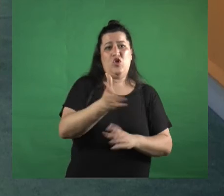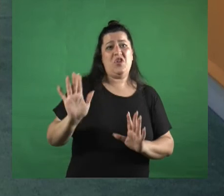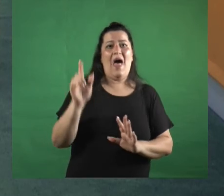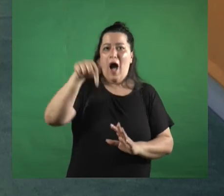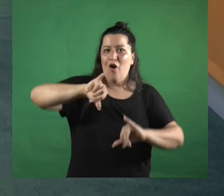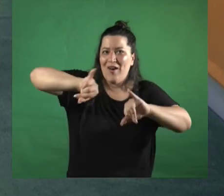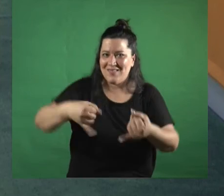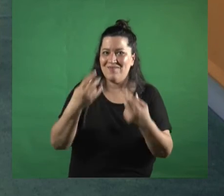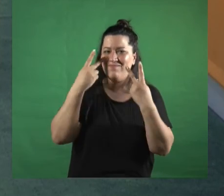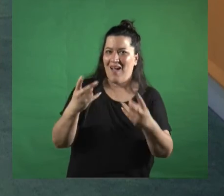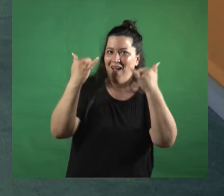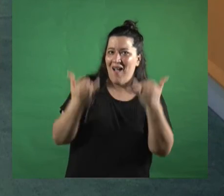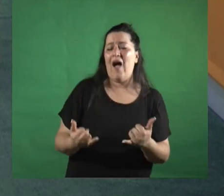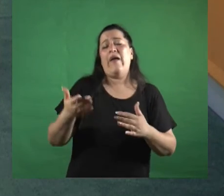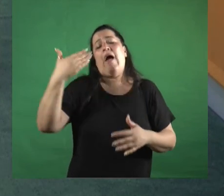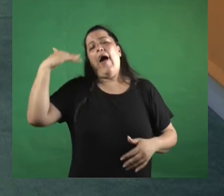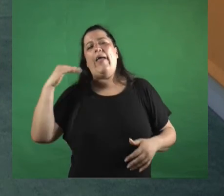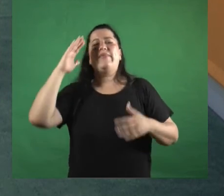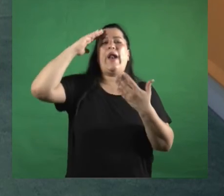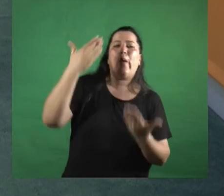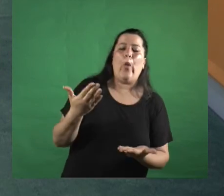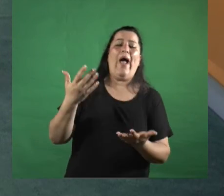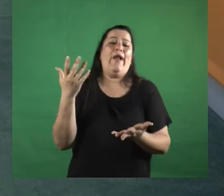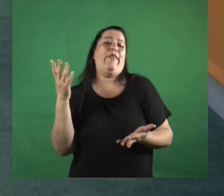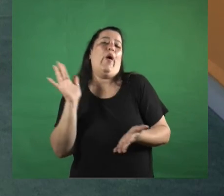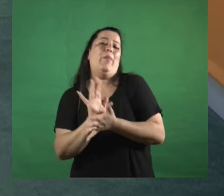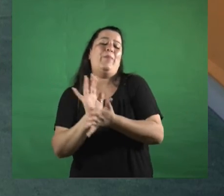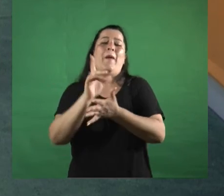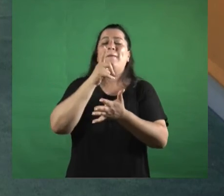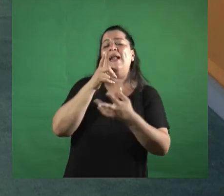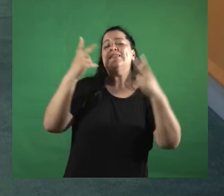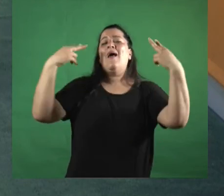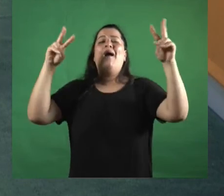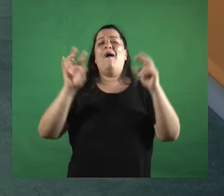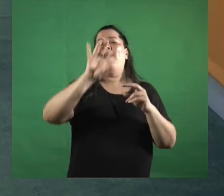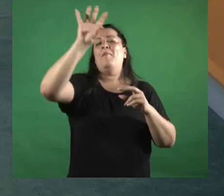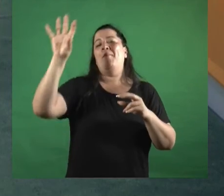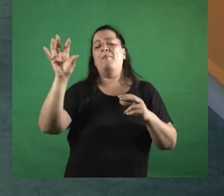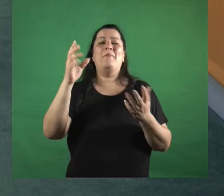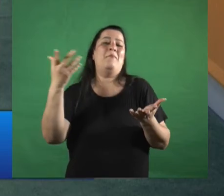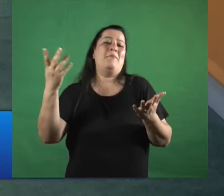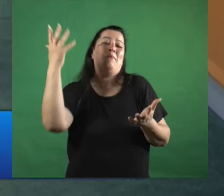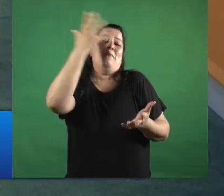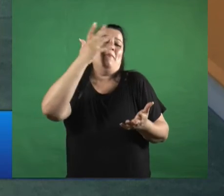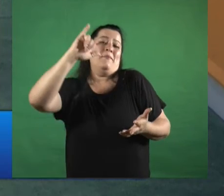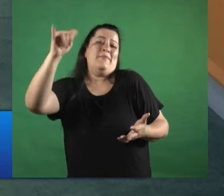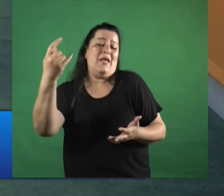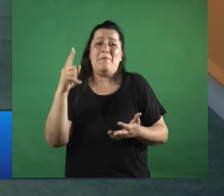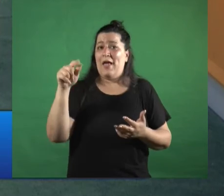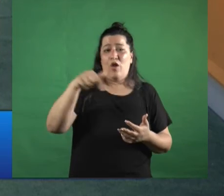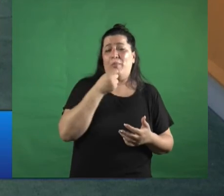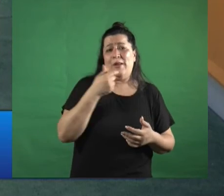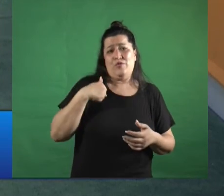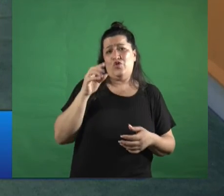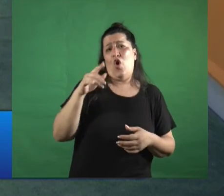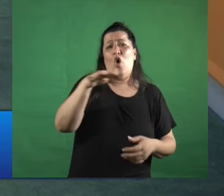más allá de algún recuerdo anecdótico y casi turístico que podemos tener en algún lugar del país yo vivo en San